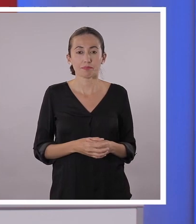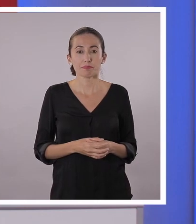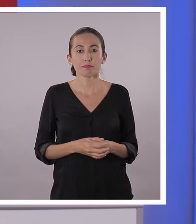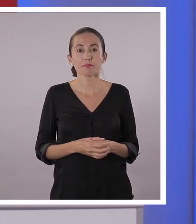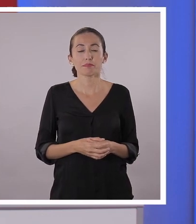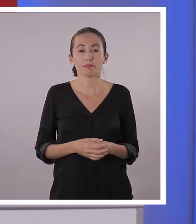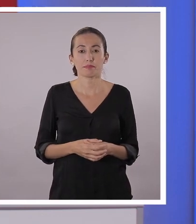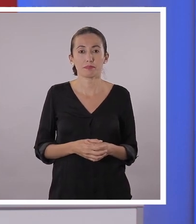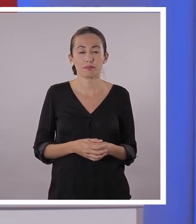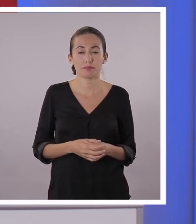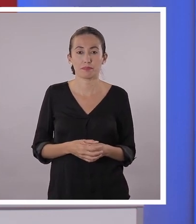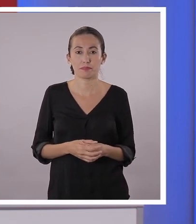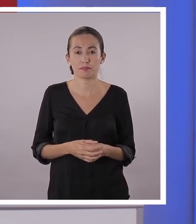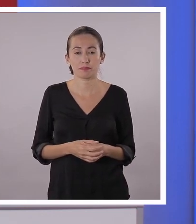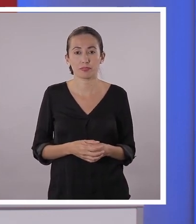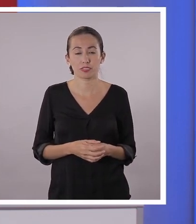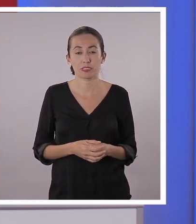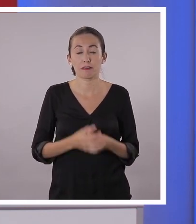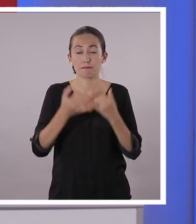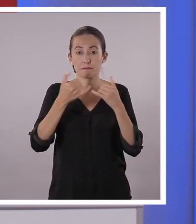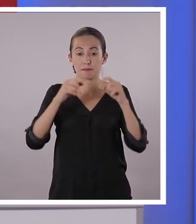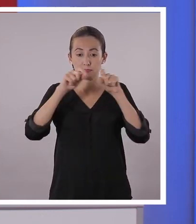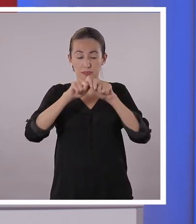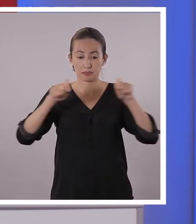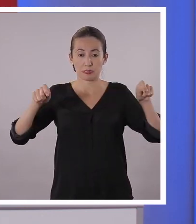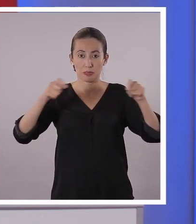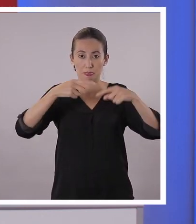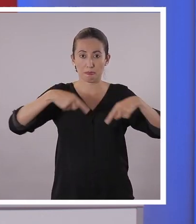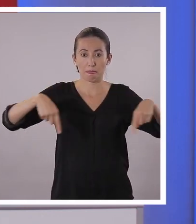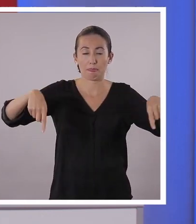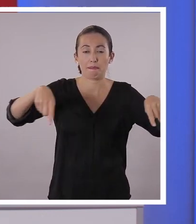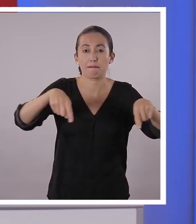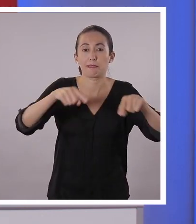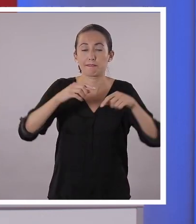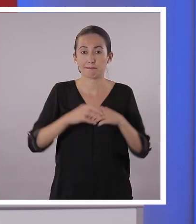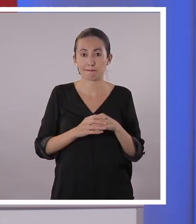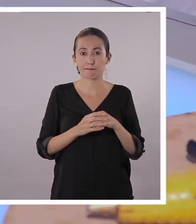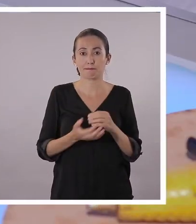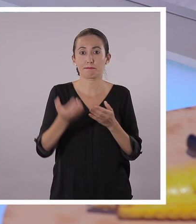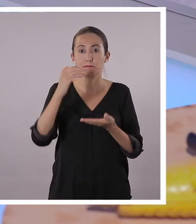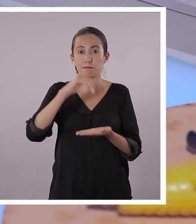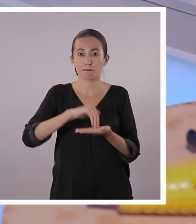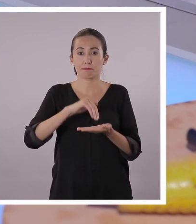Con mucho cuidado usamos nuestra tijera para recordar la marca que hicimos en cada palito.